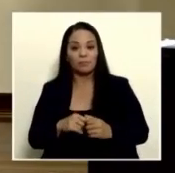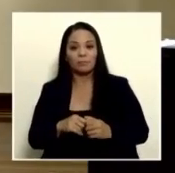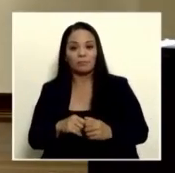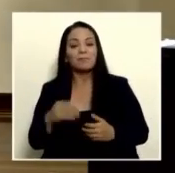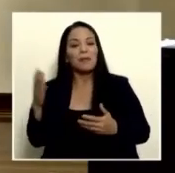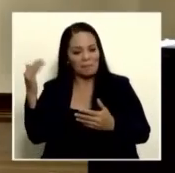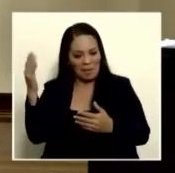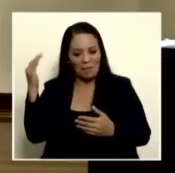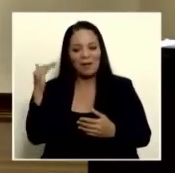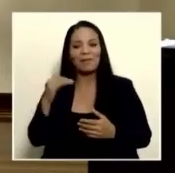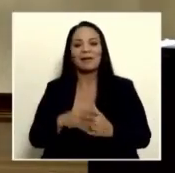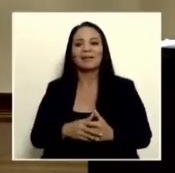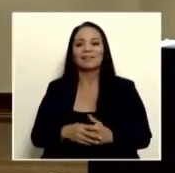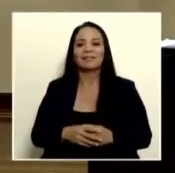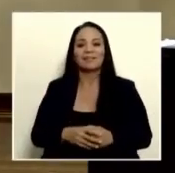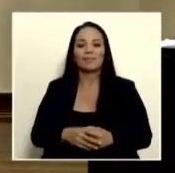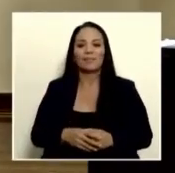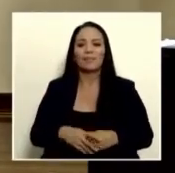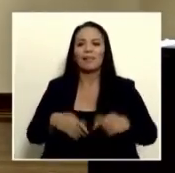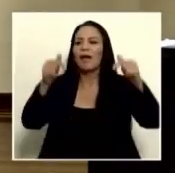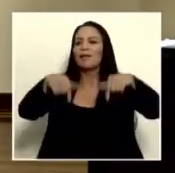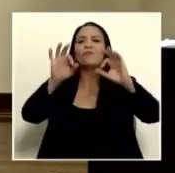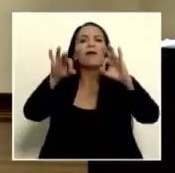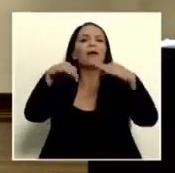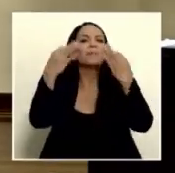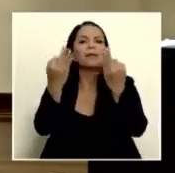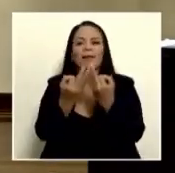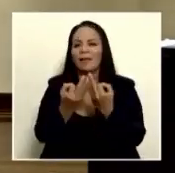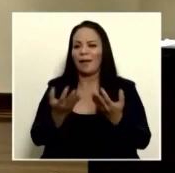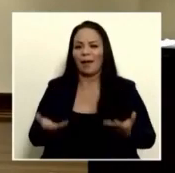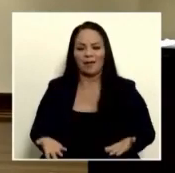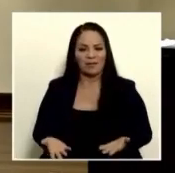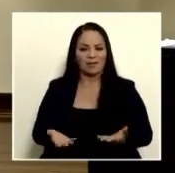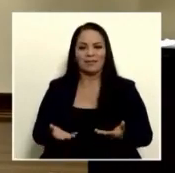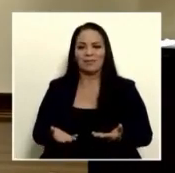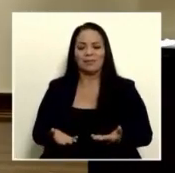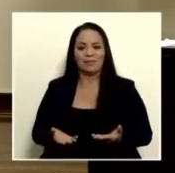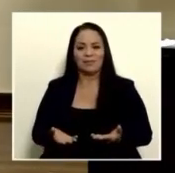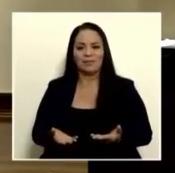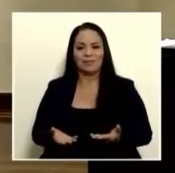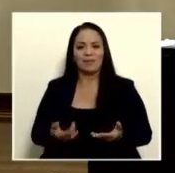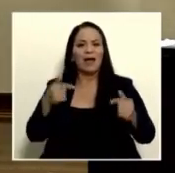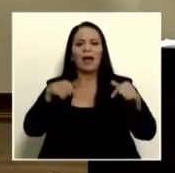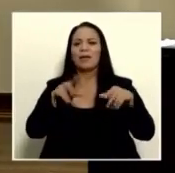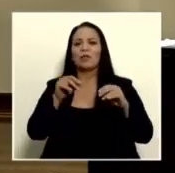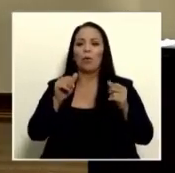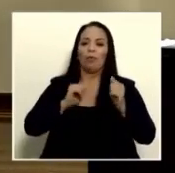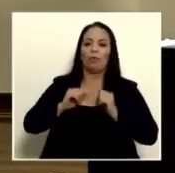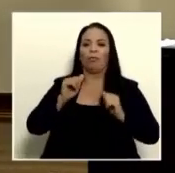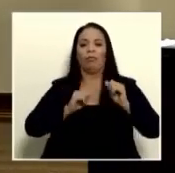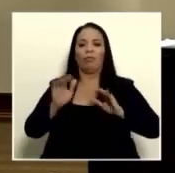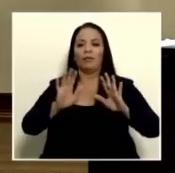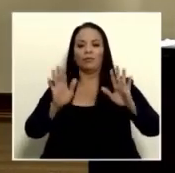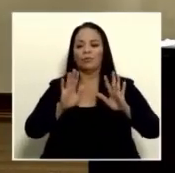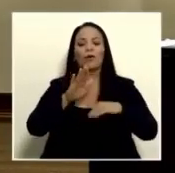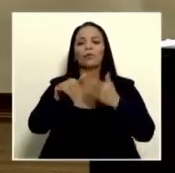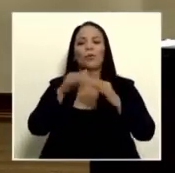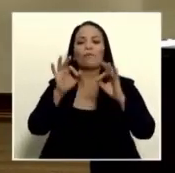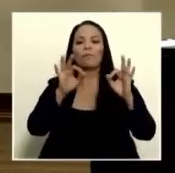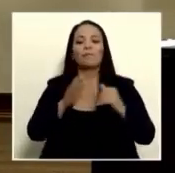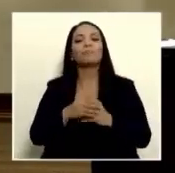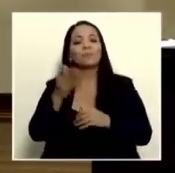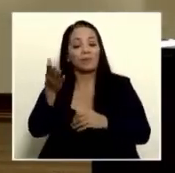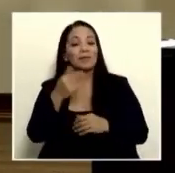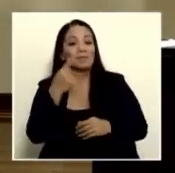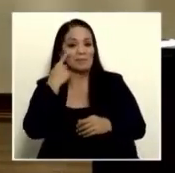venga venga si aquí estamos en familia no está así muy coreografiado porque las cosas salen bien cuéntenos